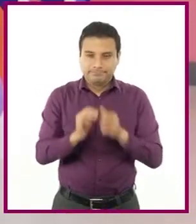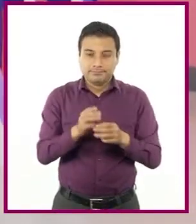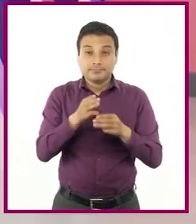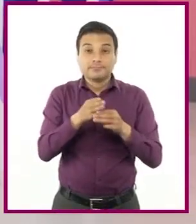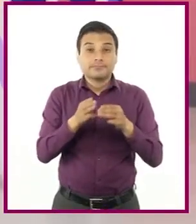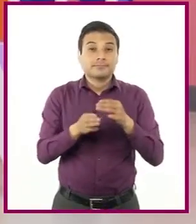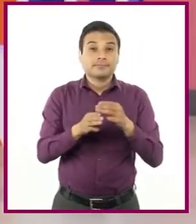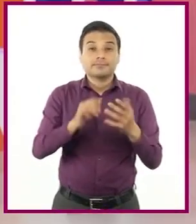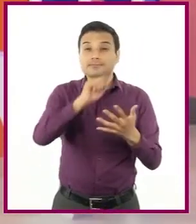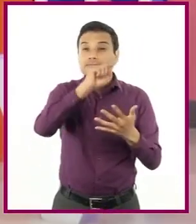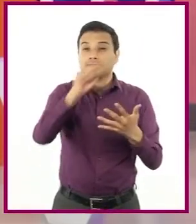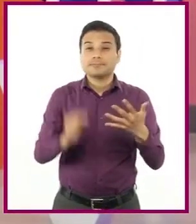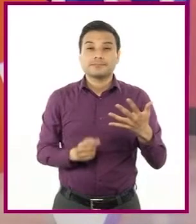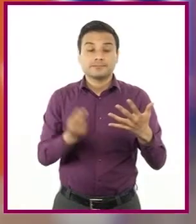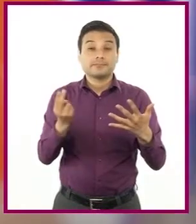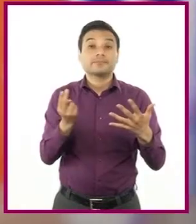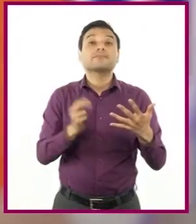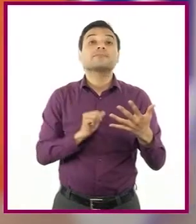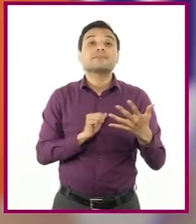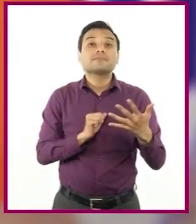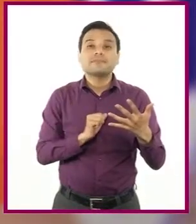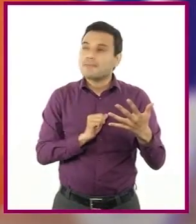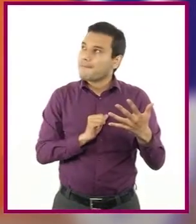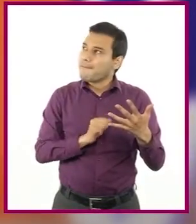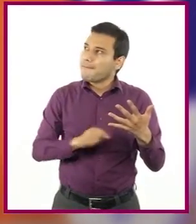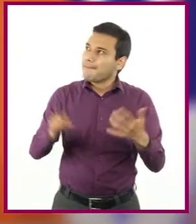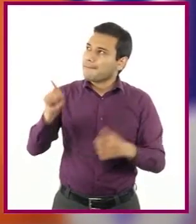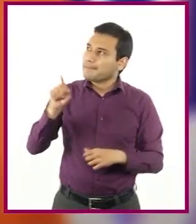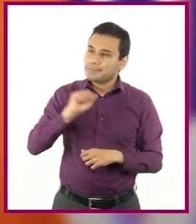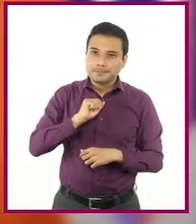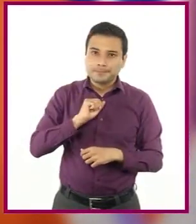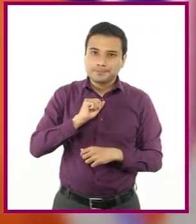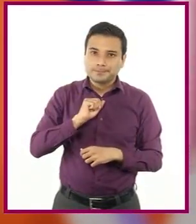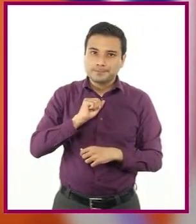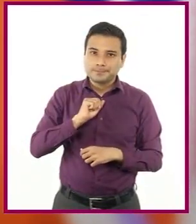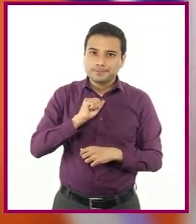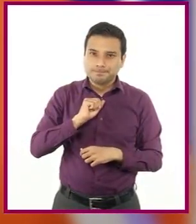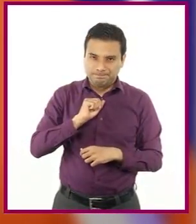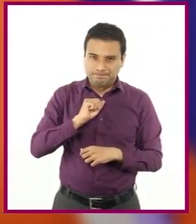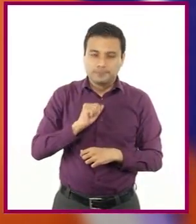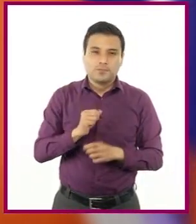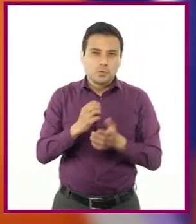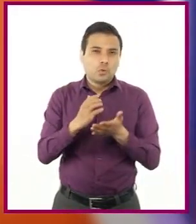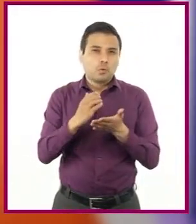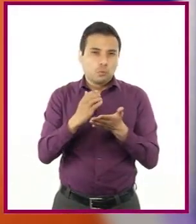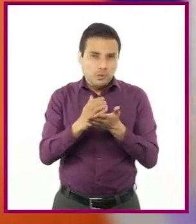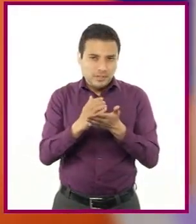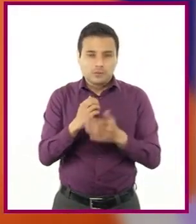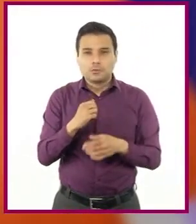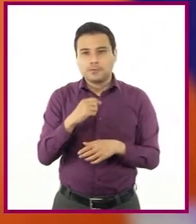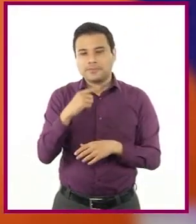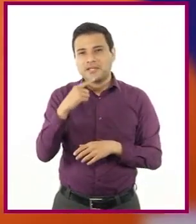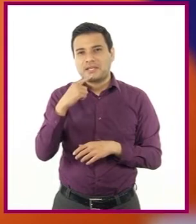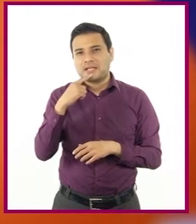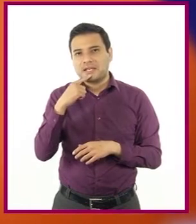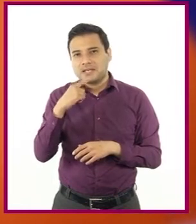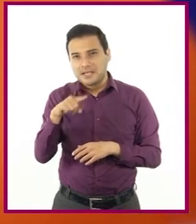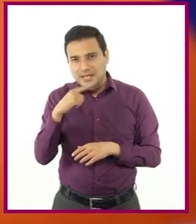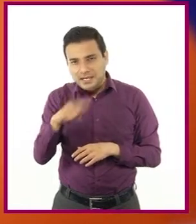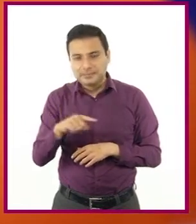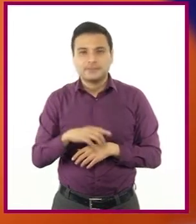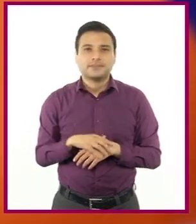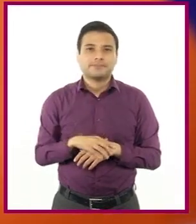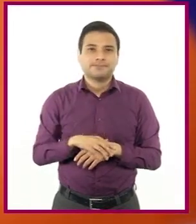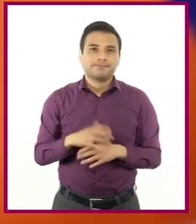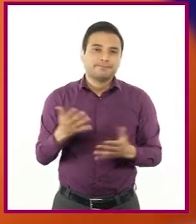que van a necesitar para esta sesión son su siempre confiable cuaderno, lápiz o bolígrafo para que puedan tomar notas. También